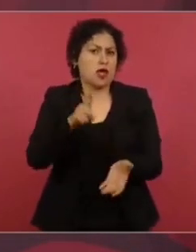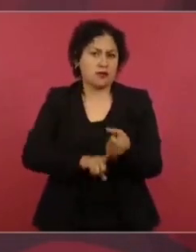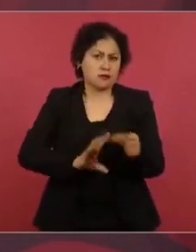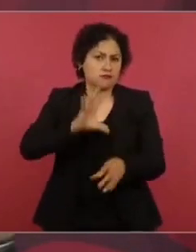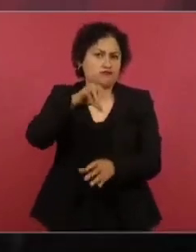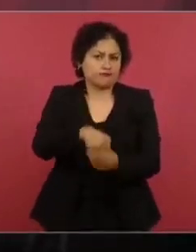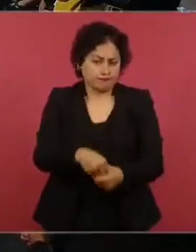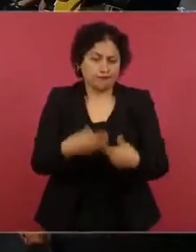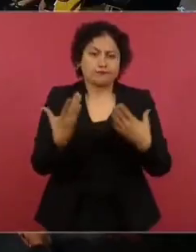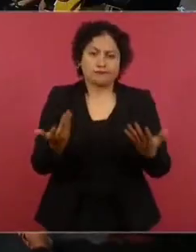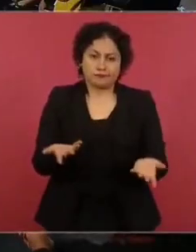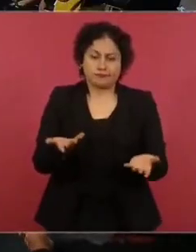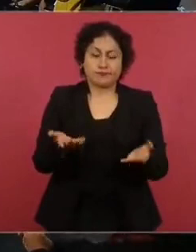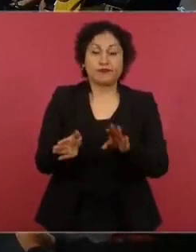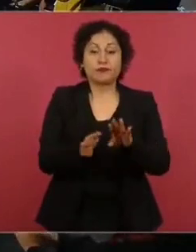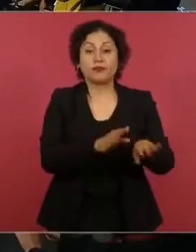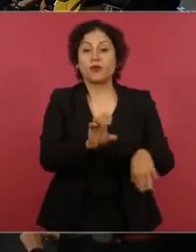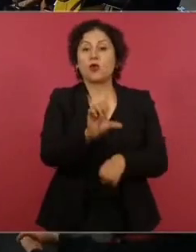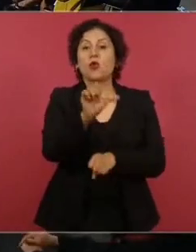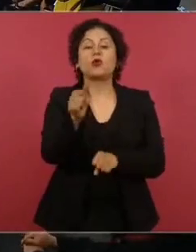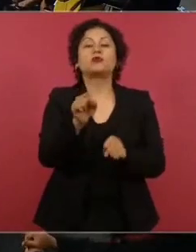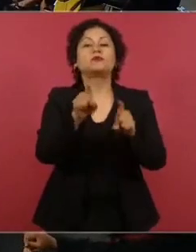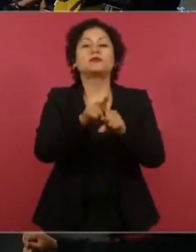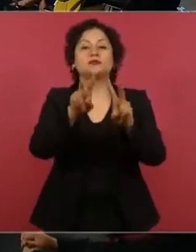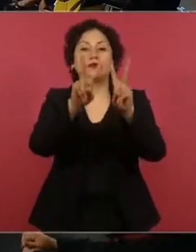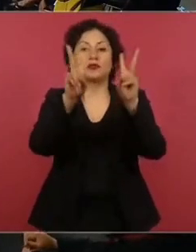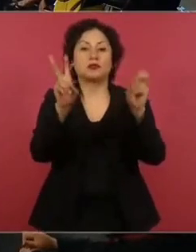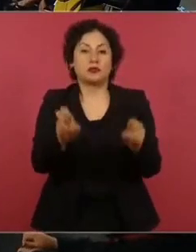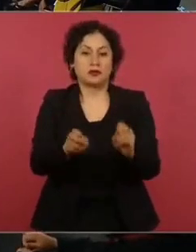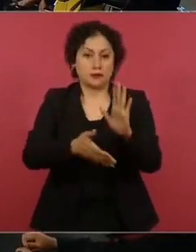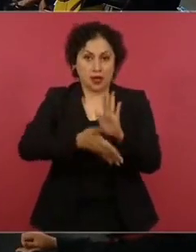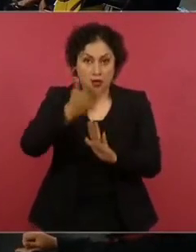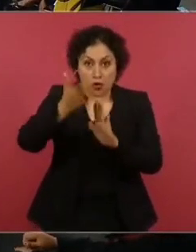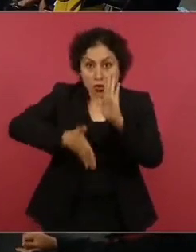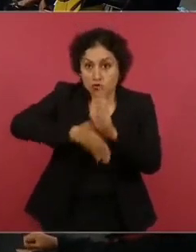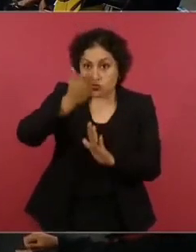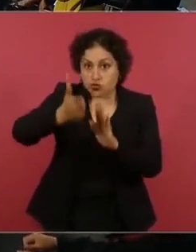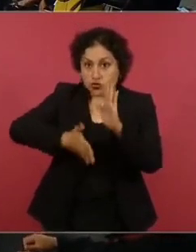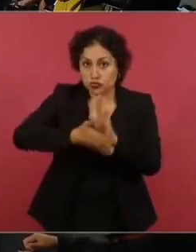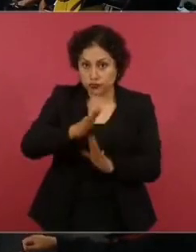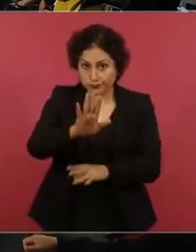¿Qué no hicimos el aeropuerto Felipe Ángeles